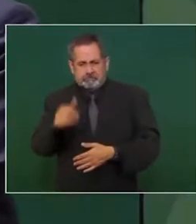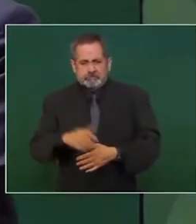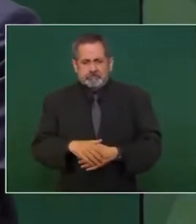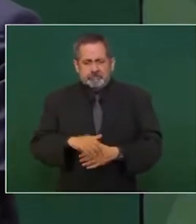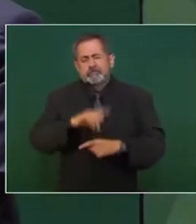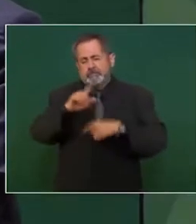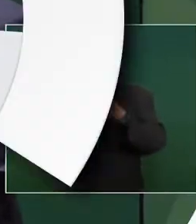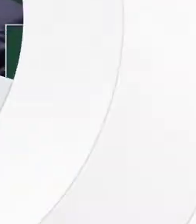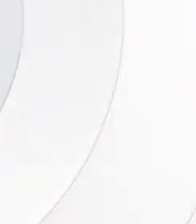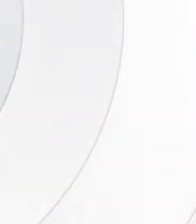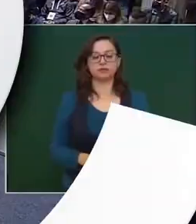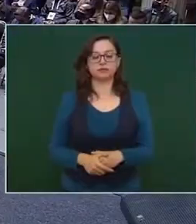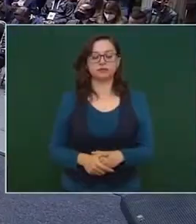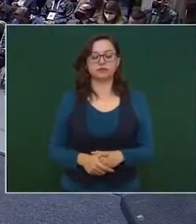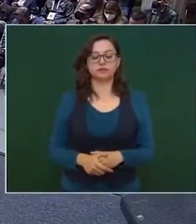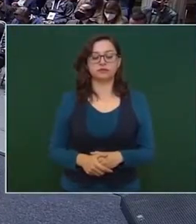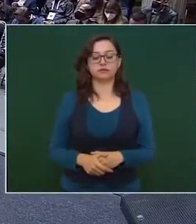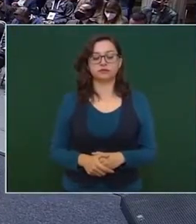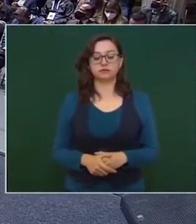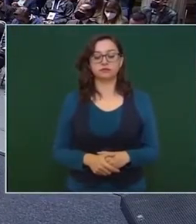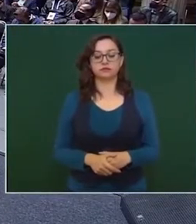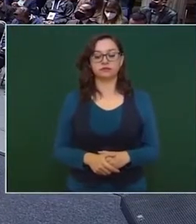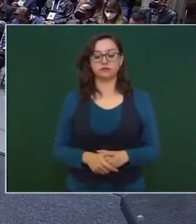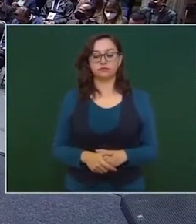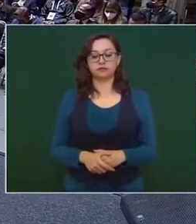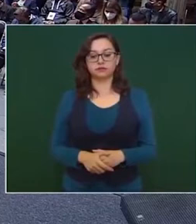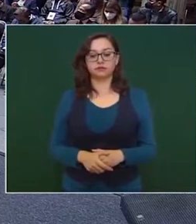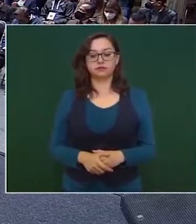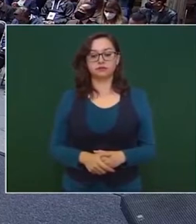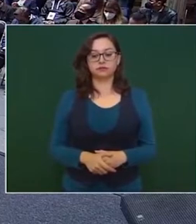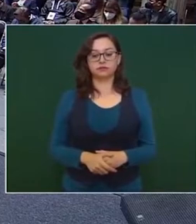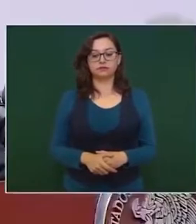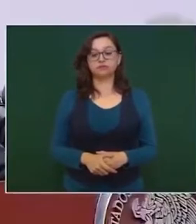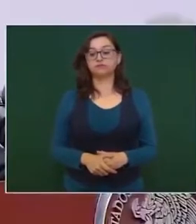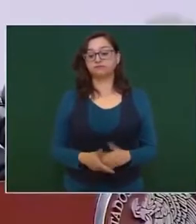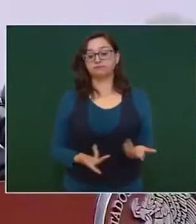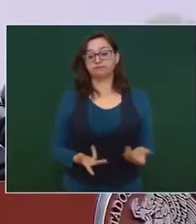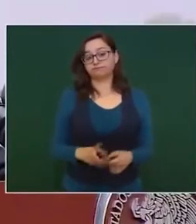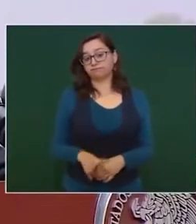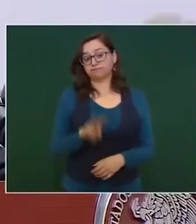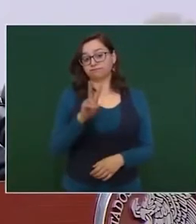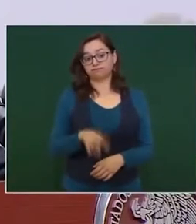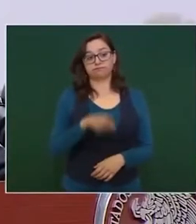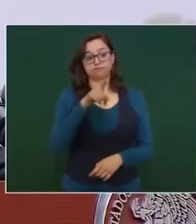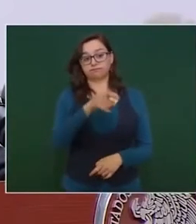hablando sobre este tema desde luego es reprobable